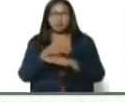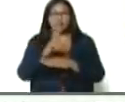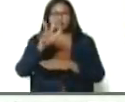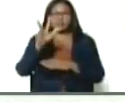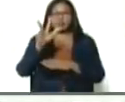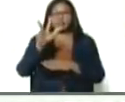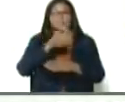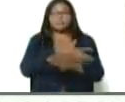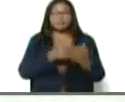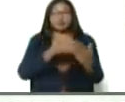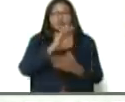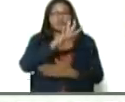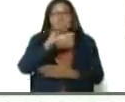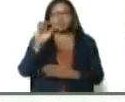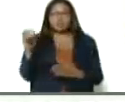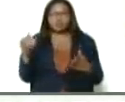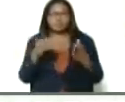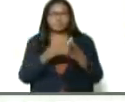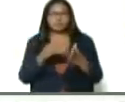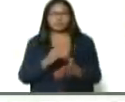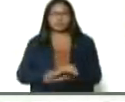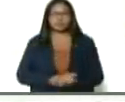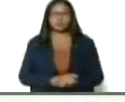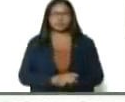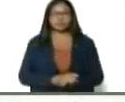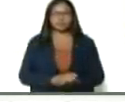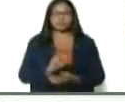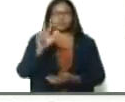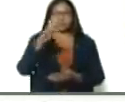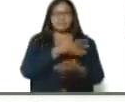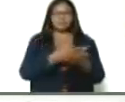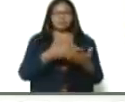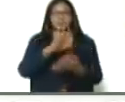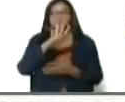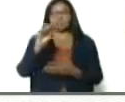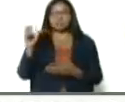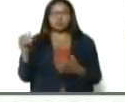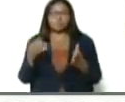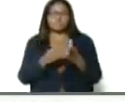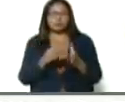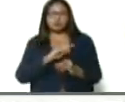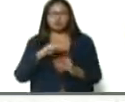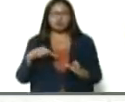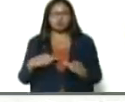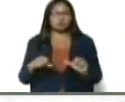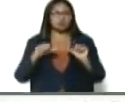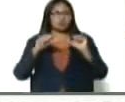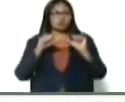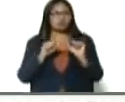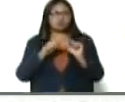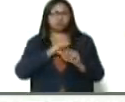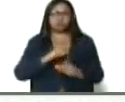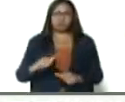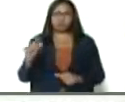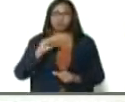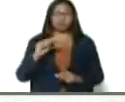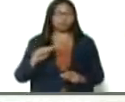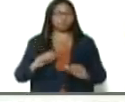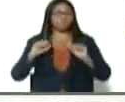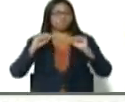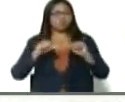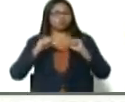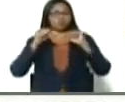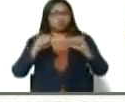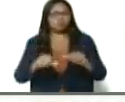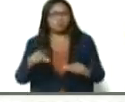millones 500 mil, ¿no, Marquez? 3 millones 500 mil. Ahí no hemos dejado de avanzar en el frente de la salud